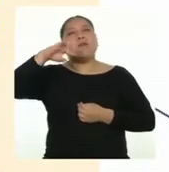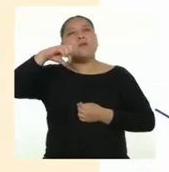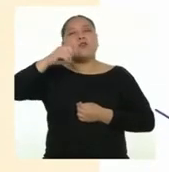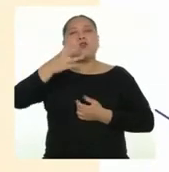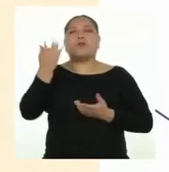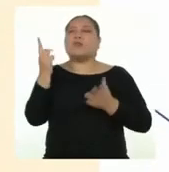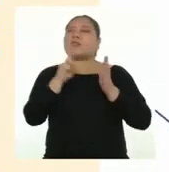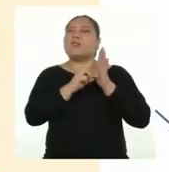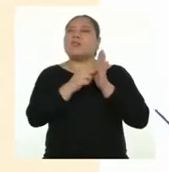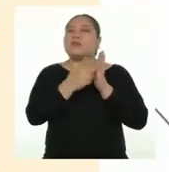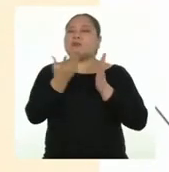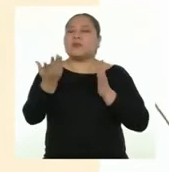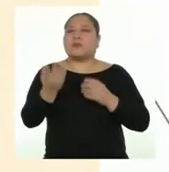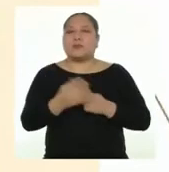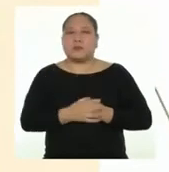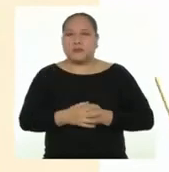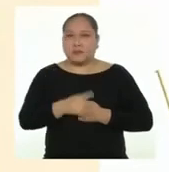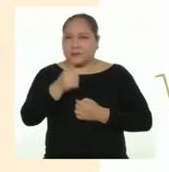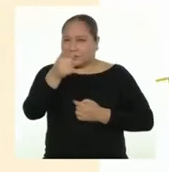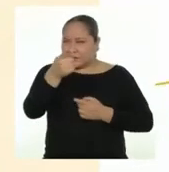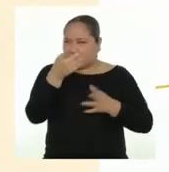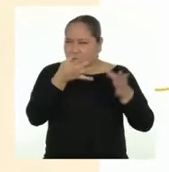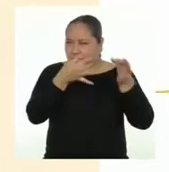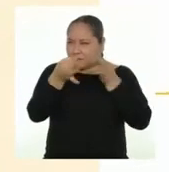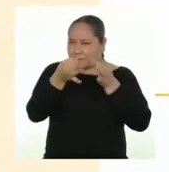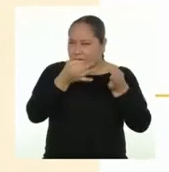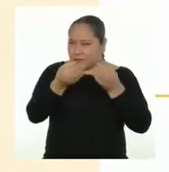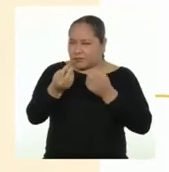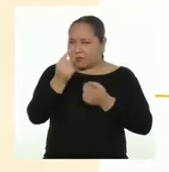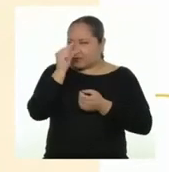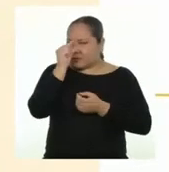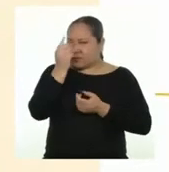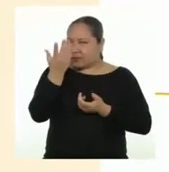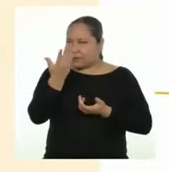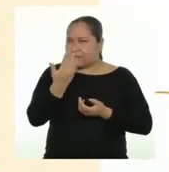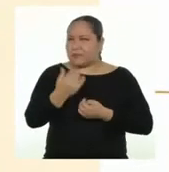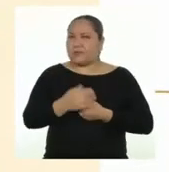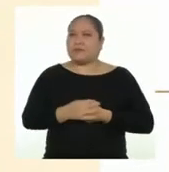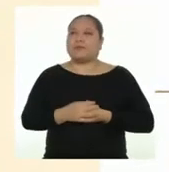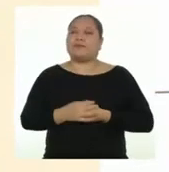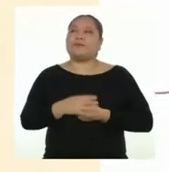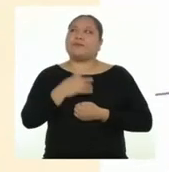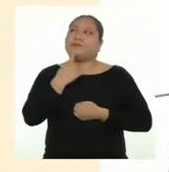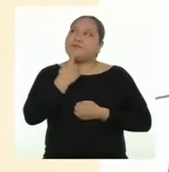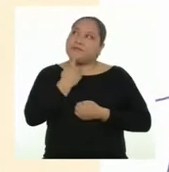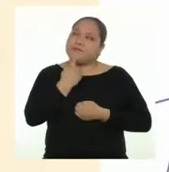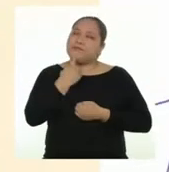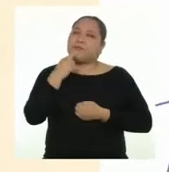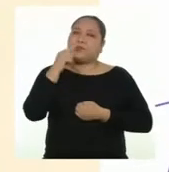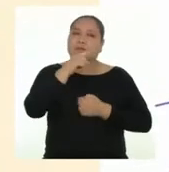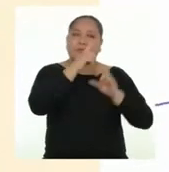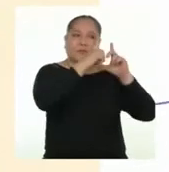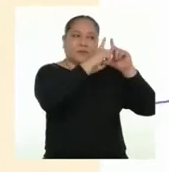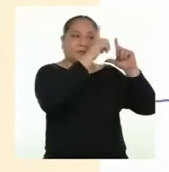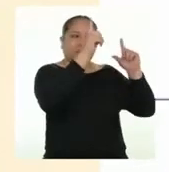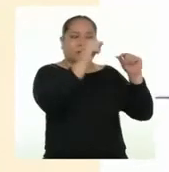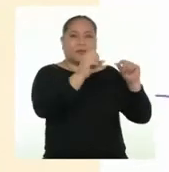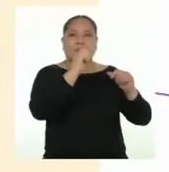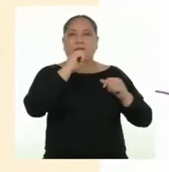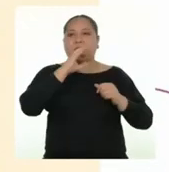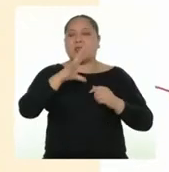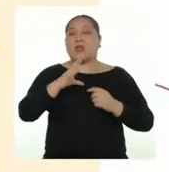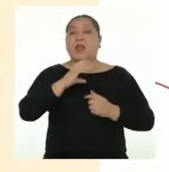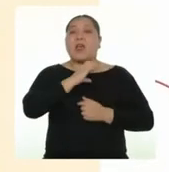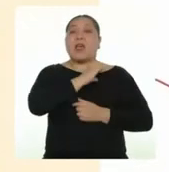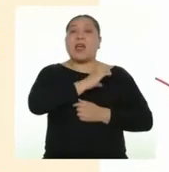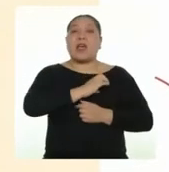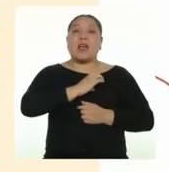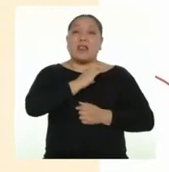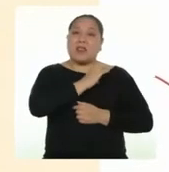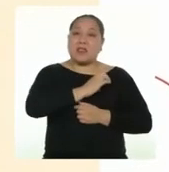estereotipos? ¿Puedes explicarnos un poco sobre ellos? En el texto se dice que son comportamientos aprendidos,